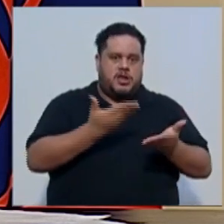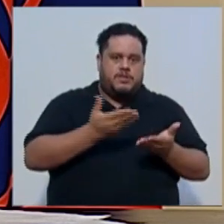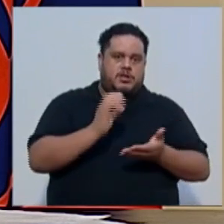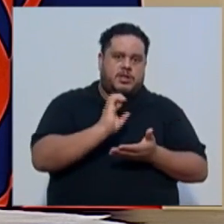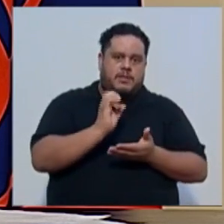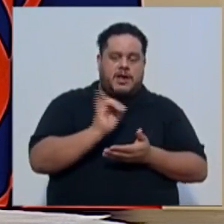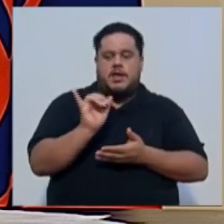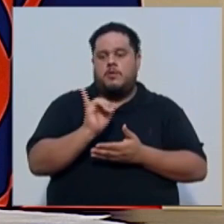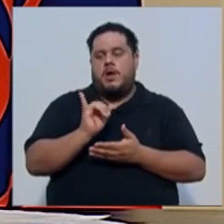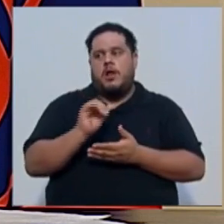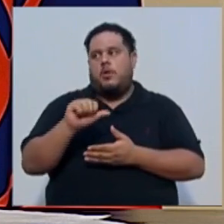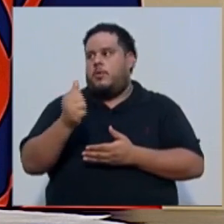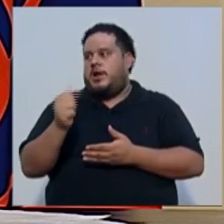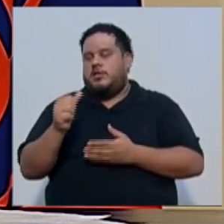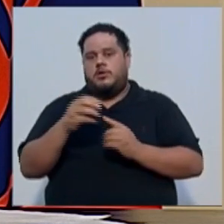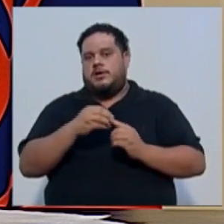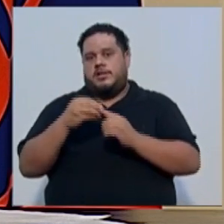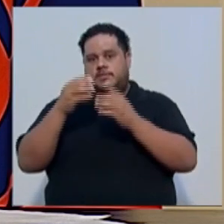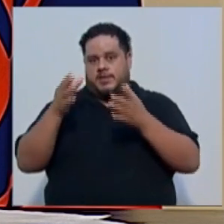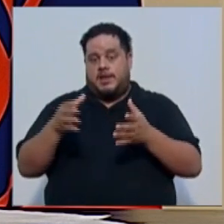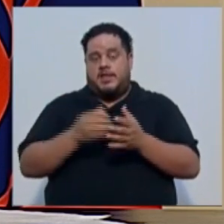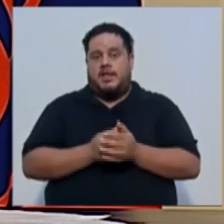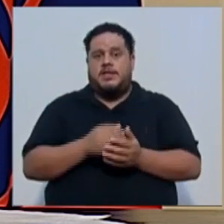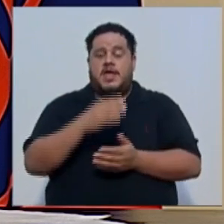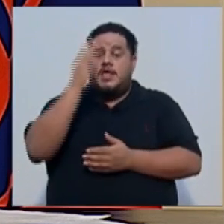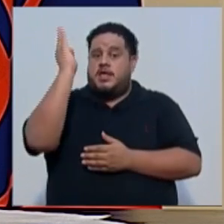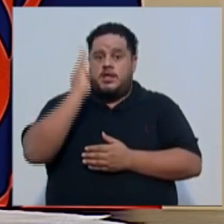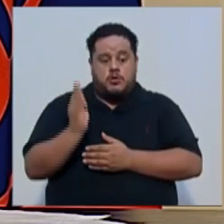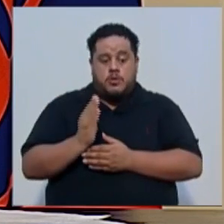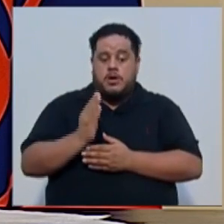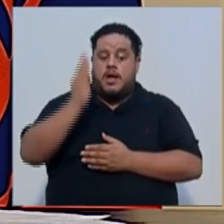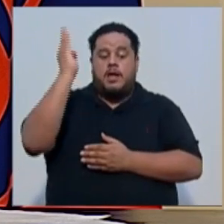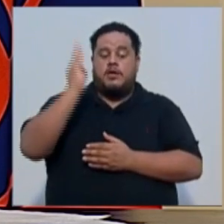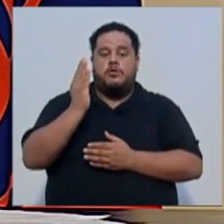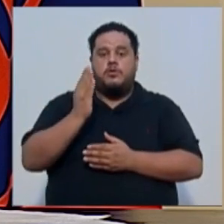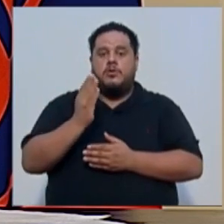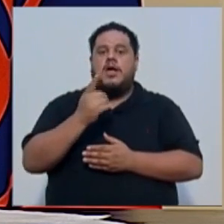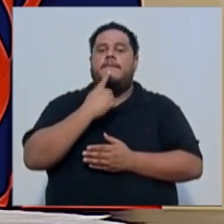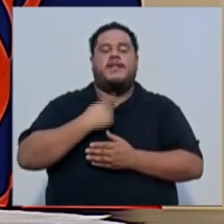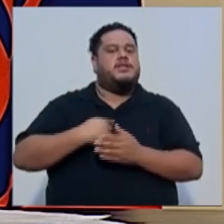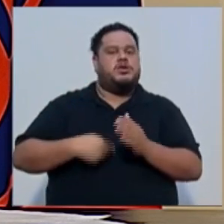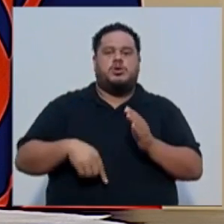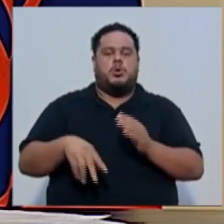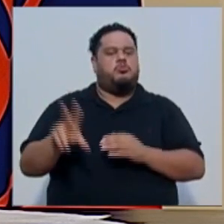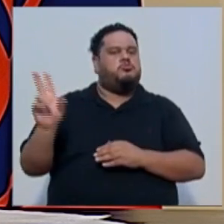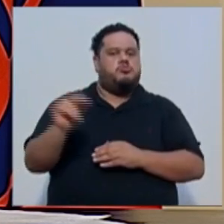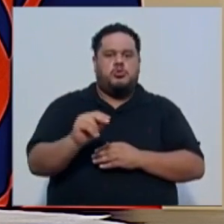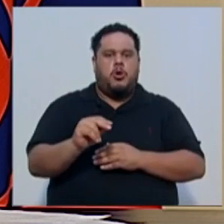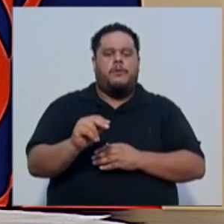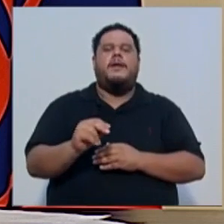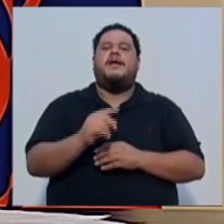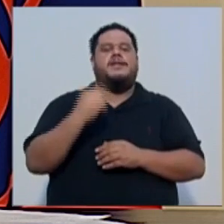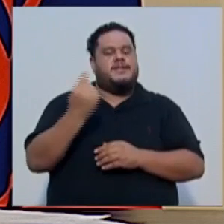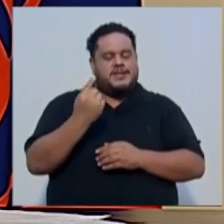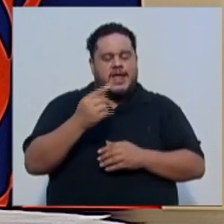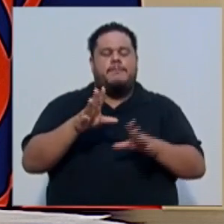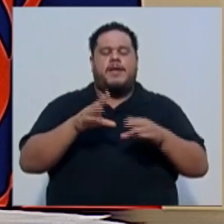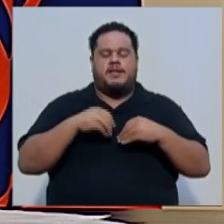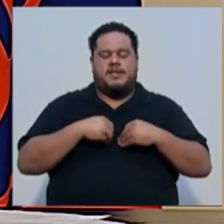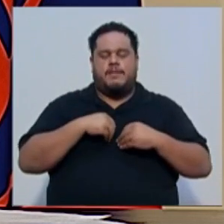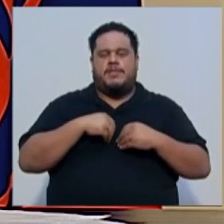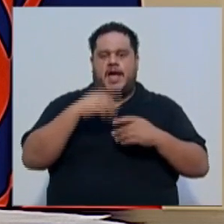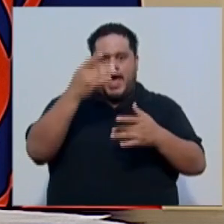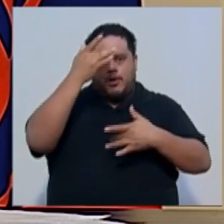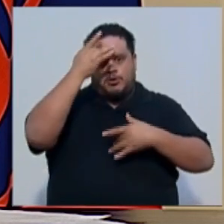emergencias como las otras especialidades, y nunca, nunca me han negado el recibir un paciente. Ha